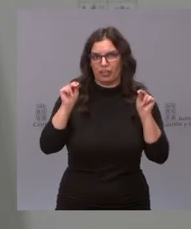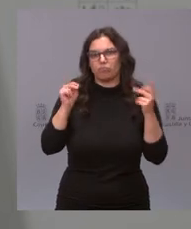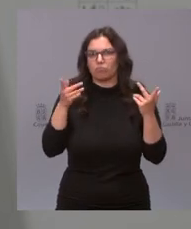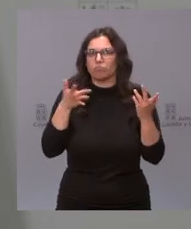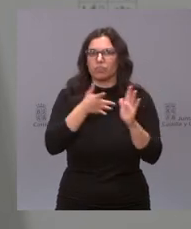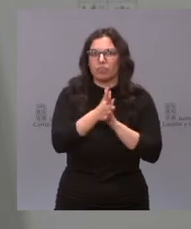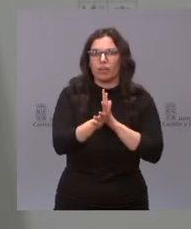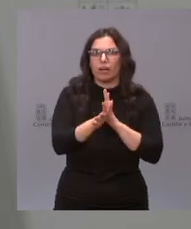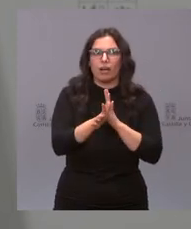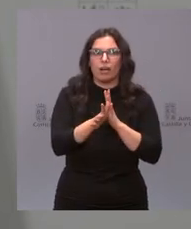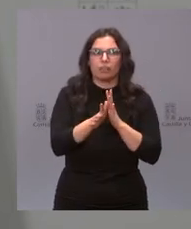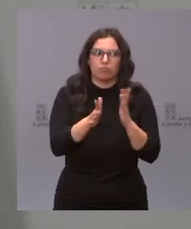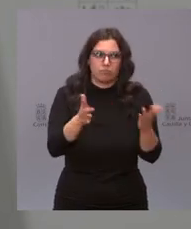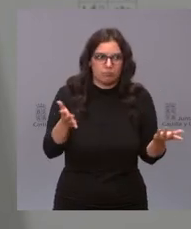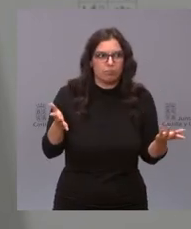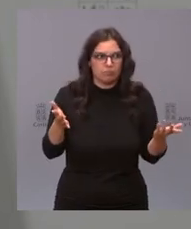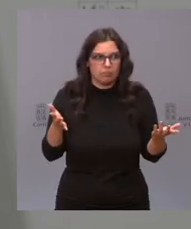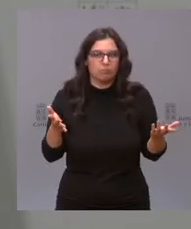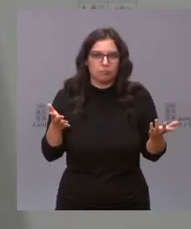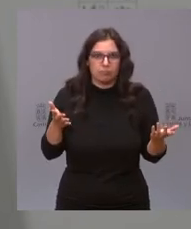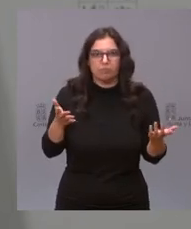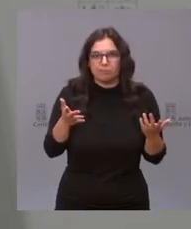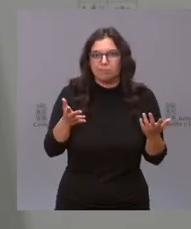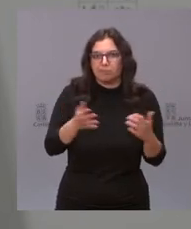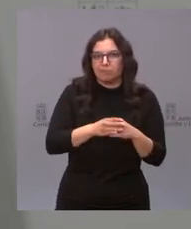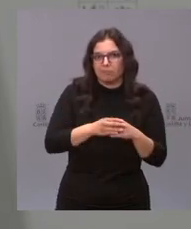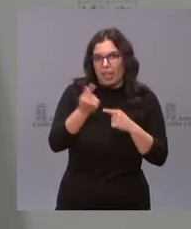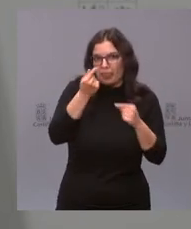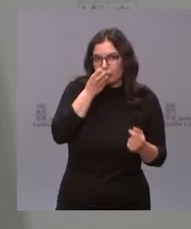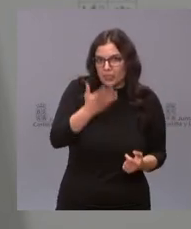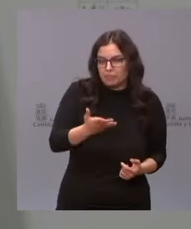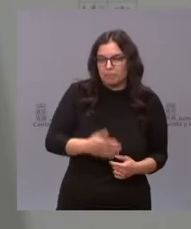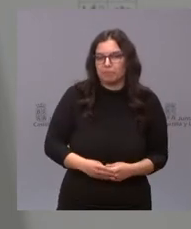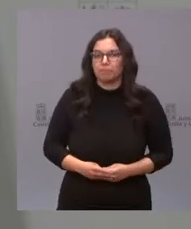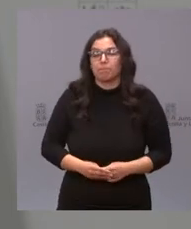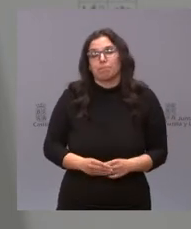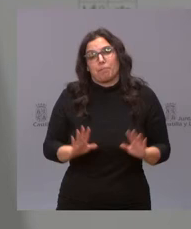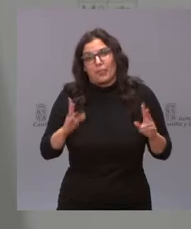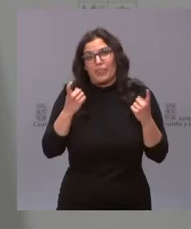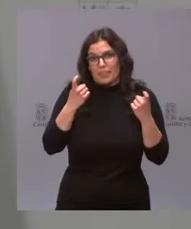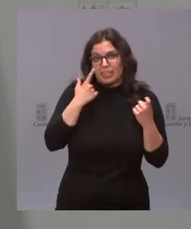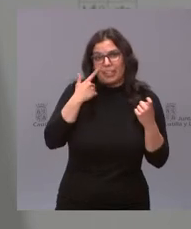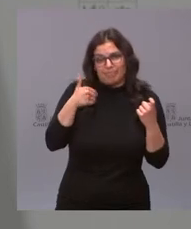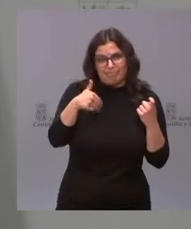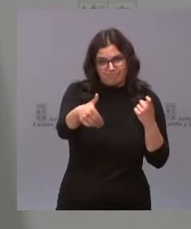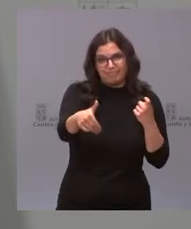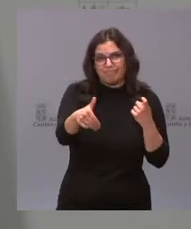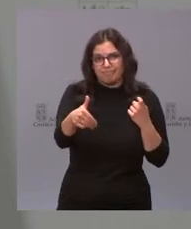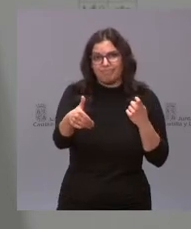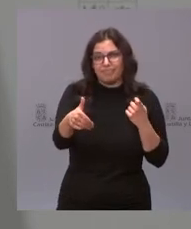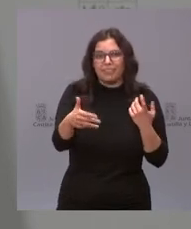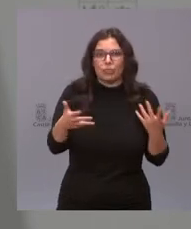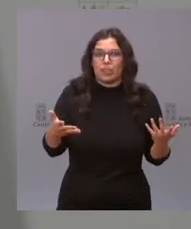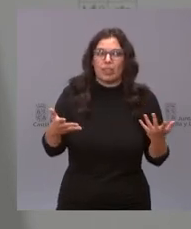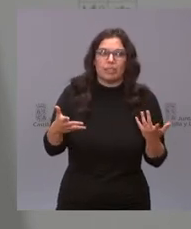por tanto, es un buen dato, pero todavía nos queda muchísimo trabajo y no es